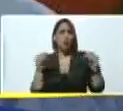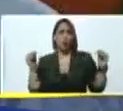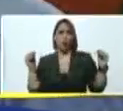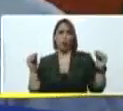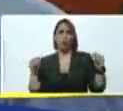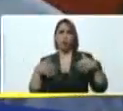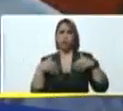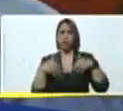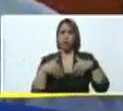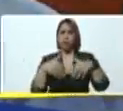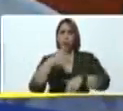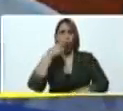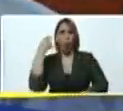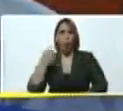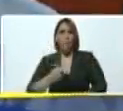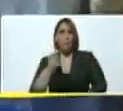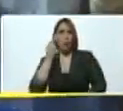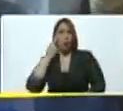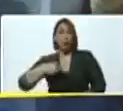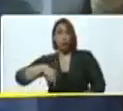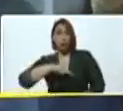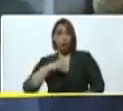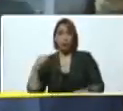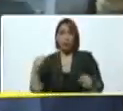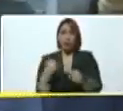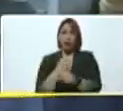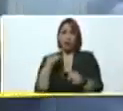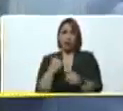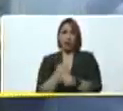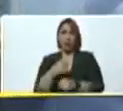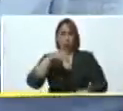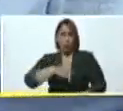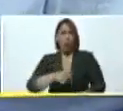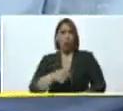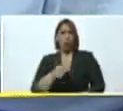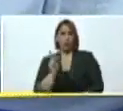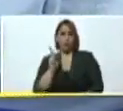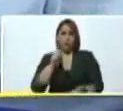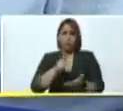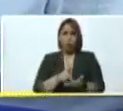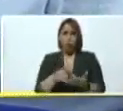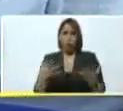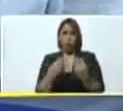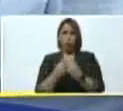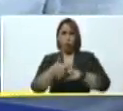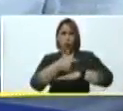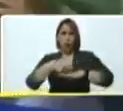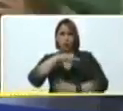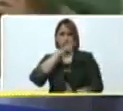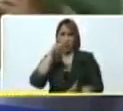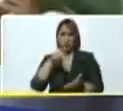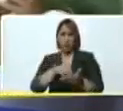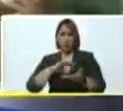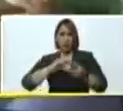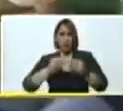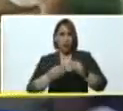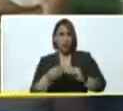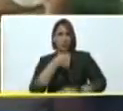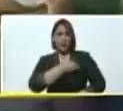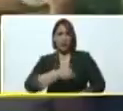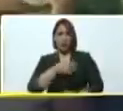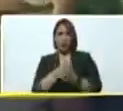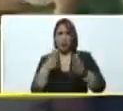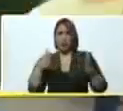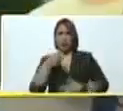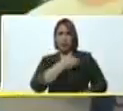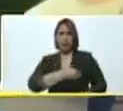ejército de hombres y mujeres que hemos trabajado para hoy estar aquí. El gobierno nacional, a través del sistema de misiones, grandes